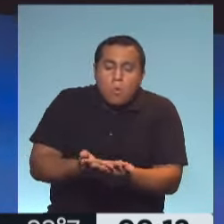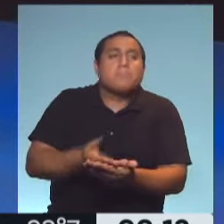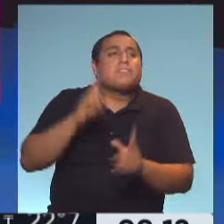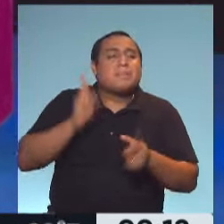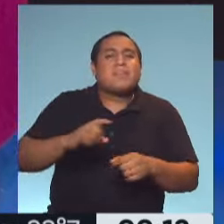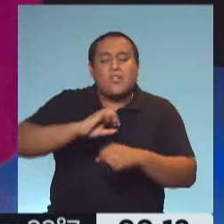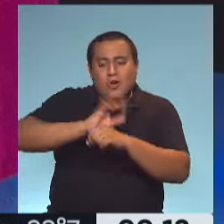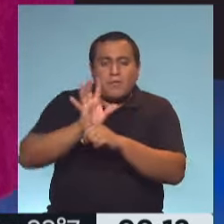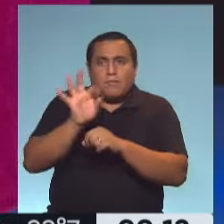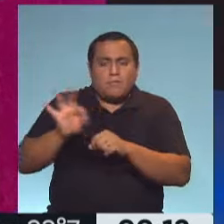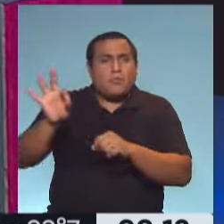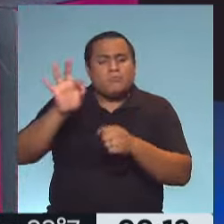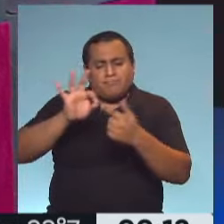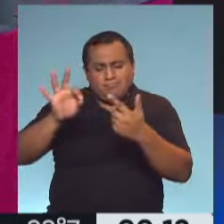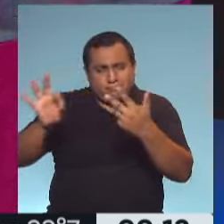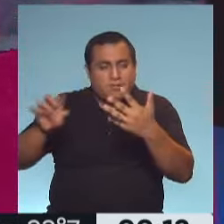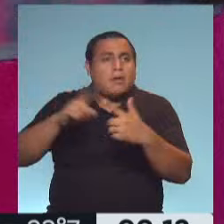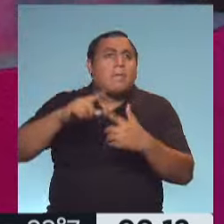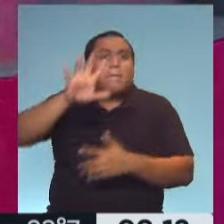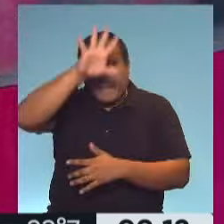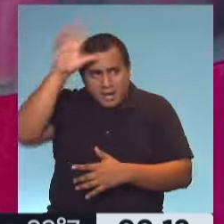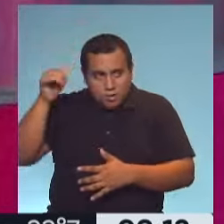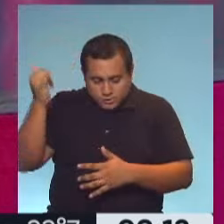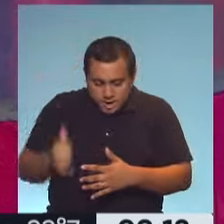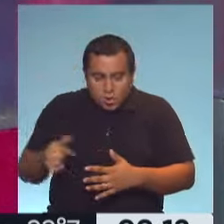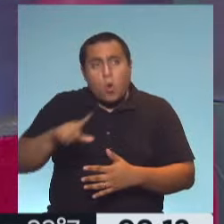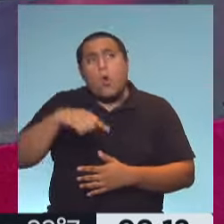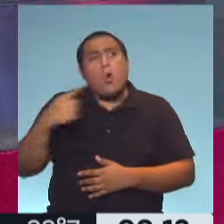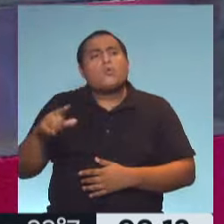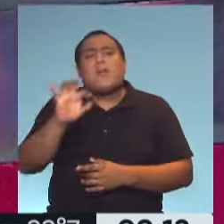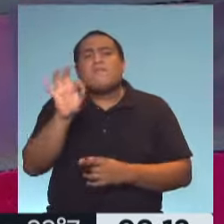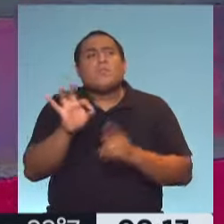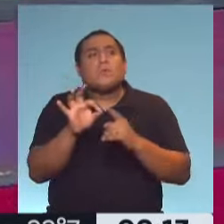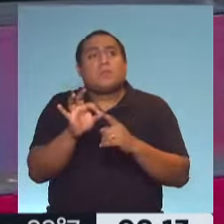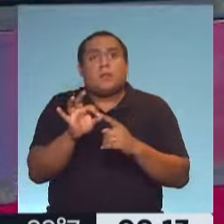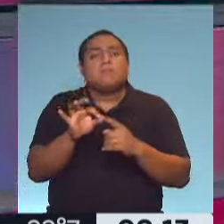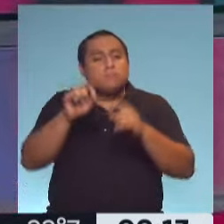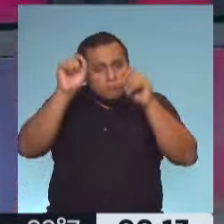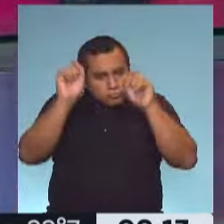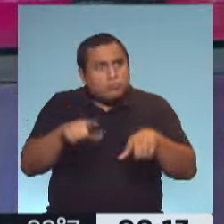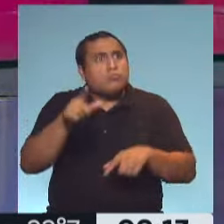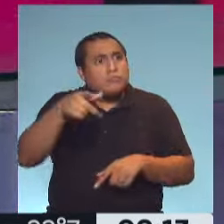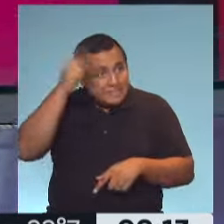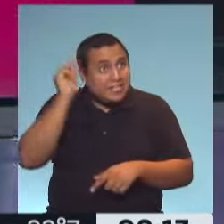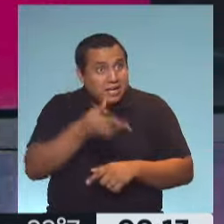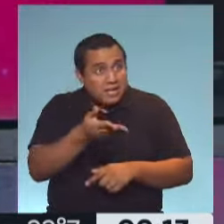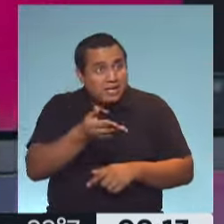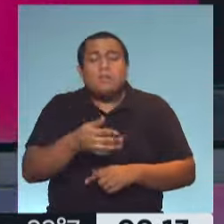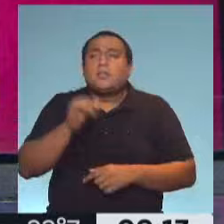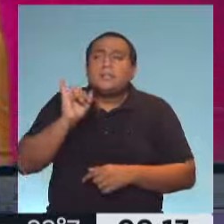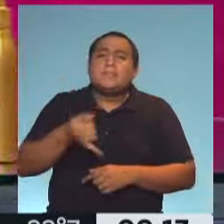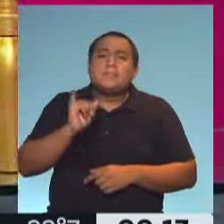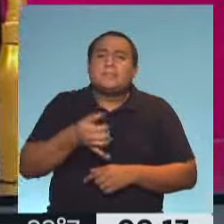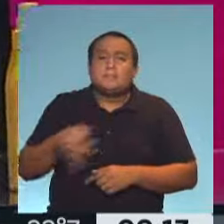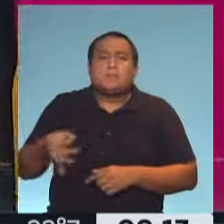no solo la de Manaus, sino, me comentabas, que se está especulando con una variante propia nacida en Chile. Correcto. Se